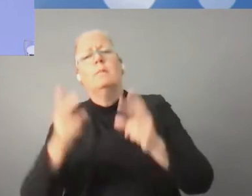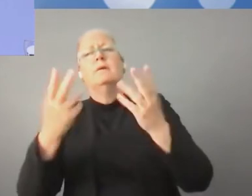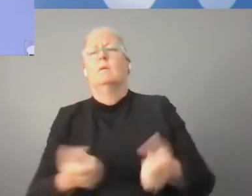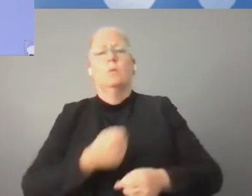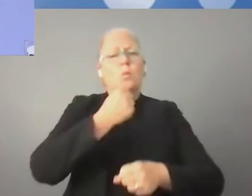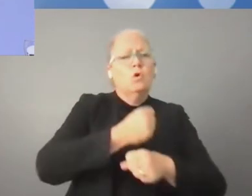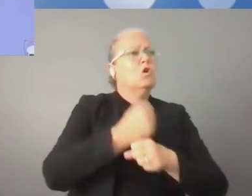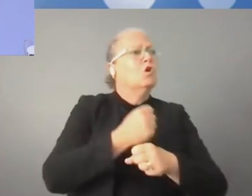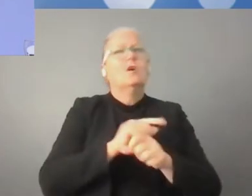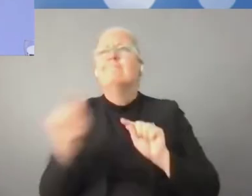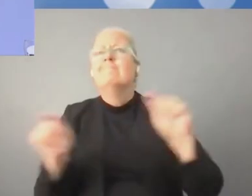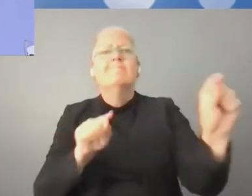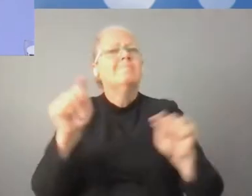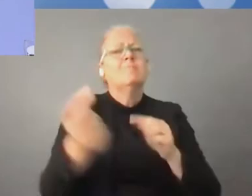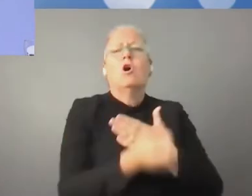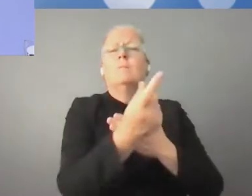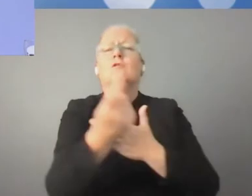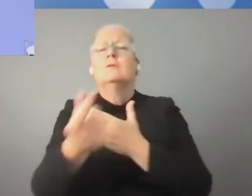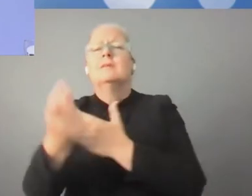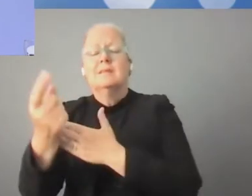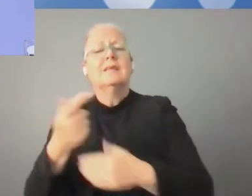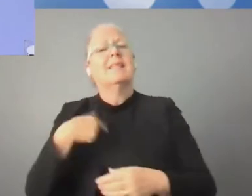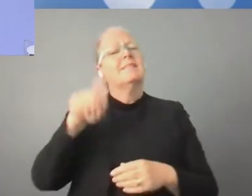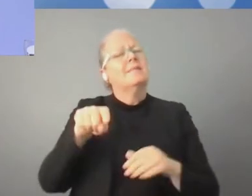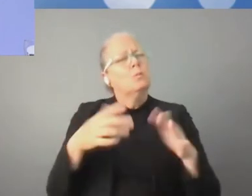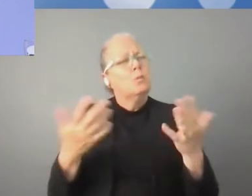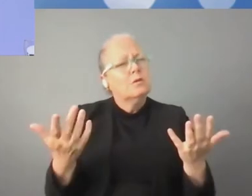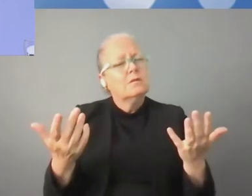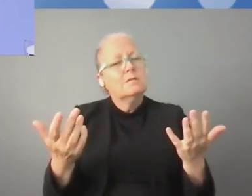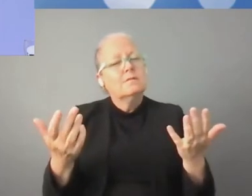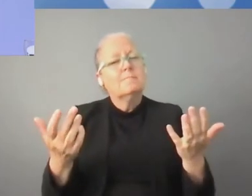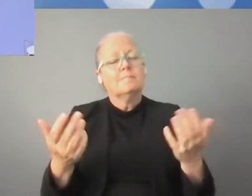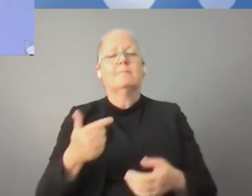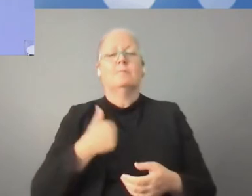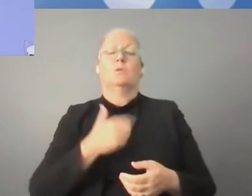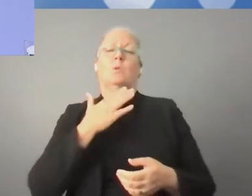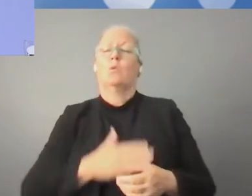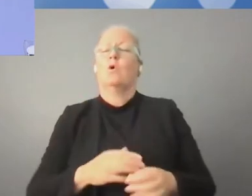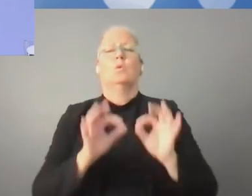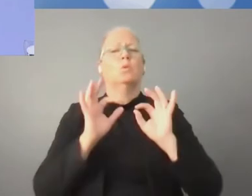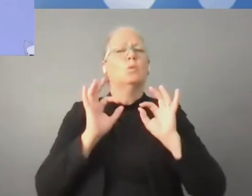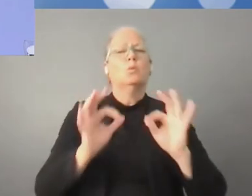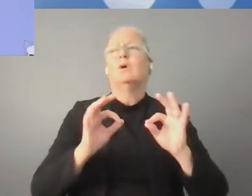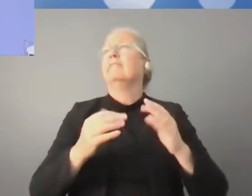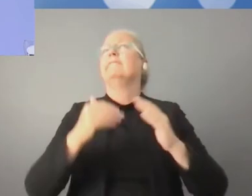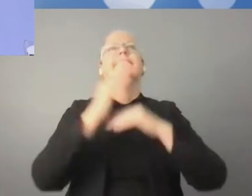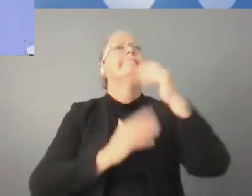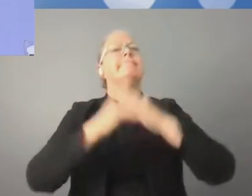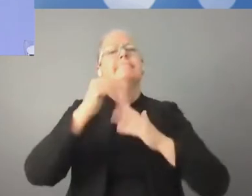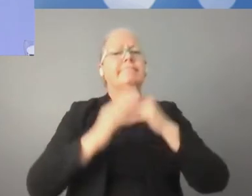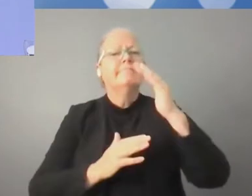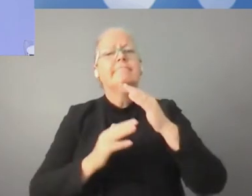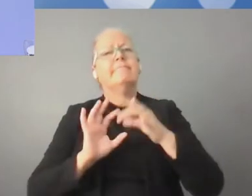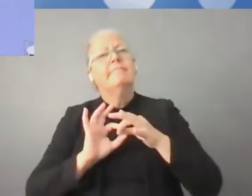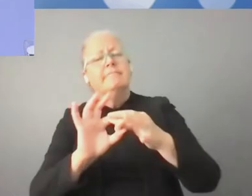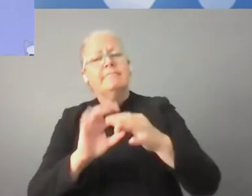online, igual que offline. Sabemos que en Internet las personas buscan ahora nuevas posibilidades de empleo, como también realizan